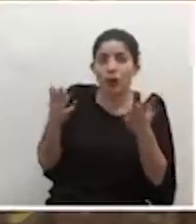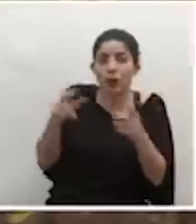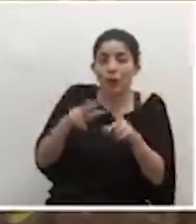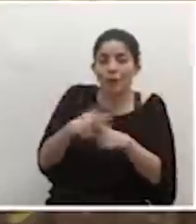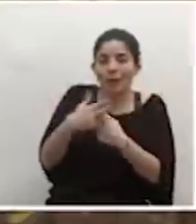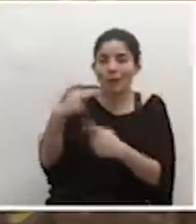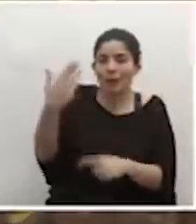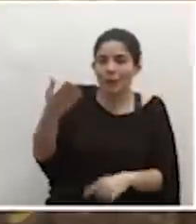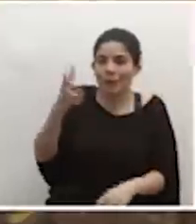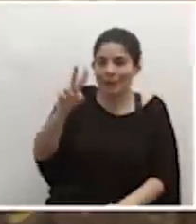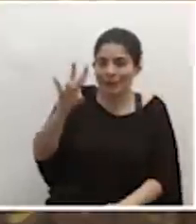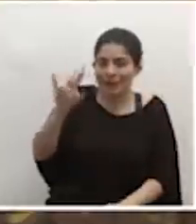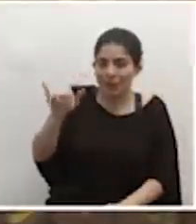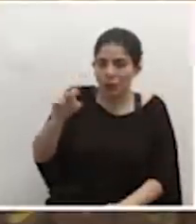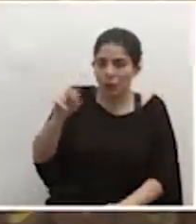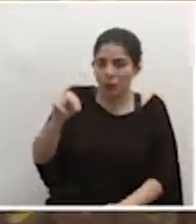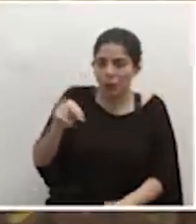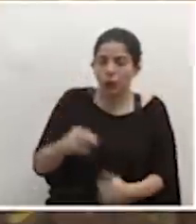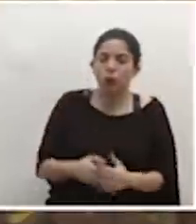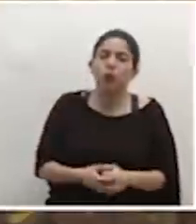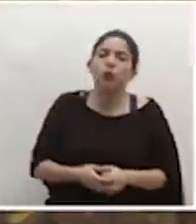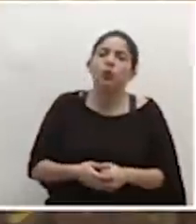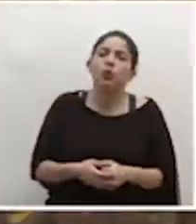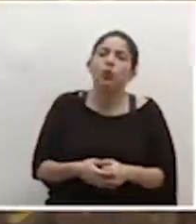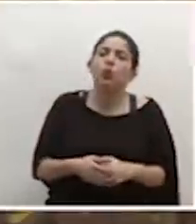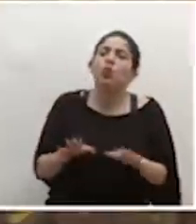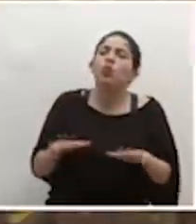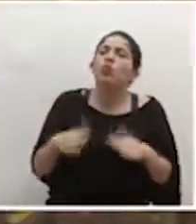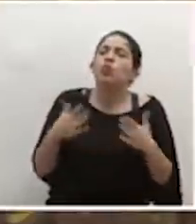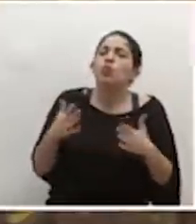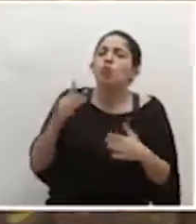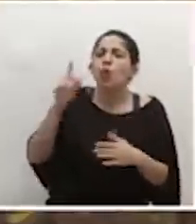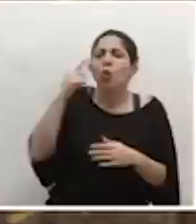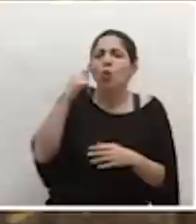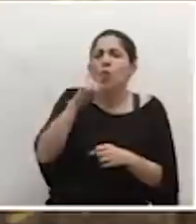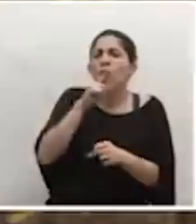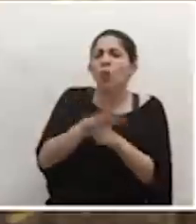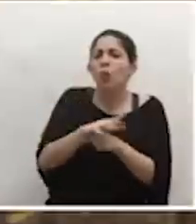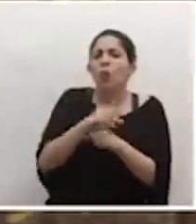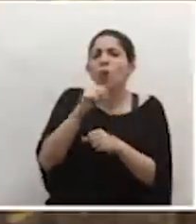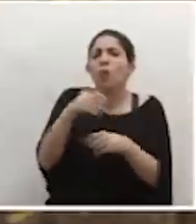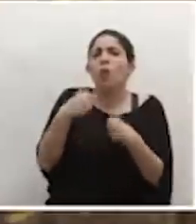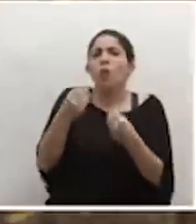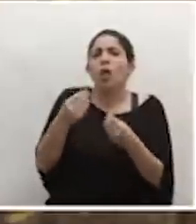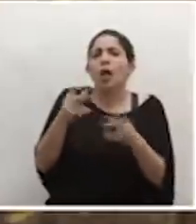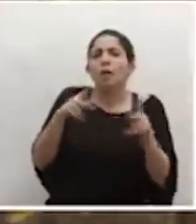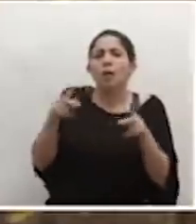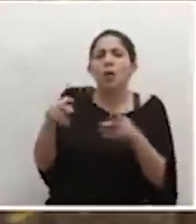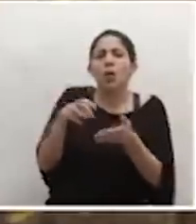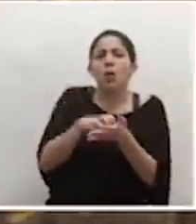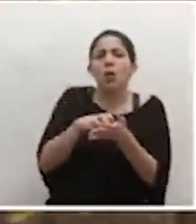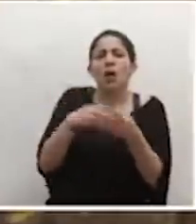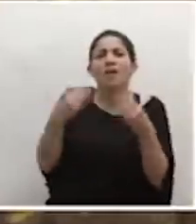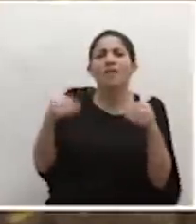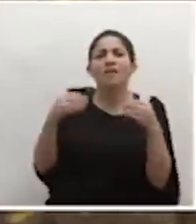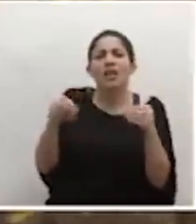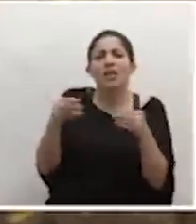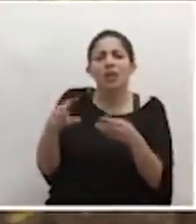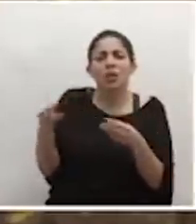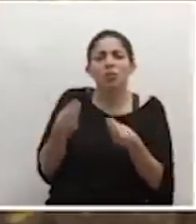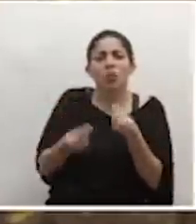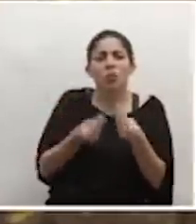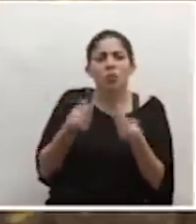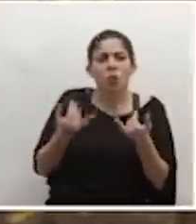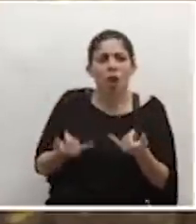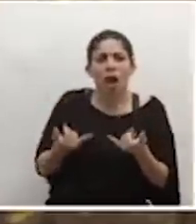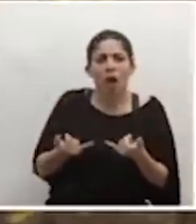del 27 de junio, ¿qué garantiza el gobierno que no se vaya a desatar una especulación en la venta de estos productos en